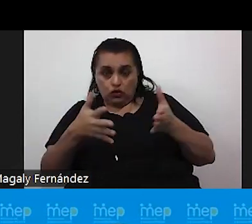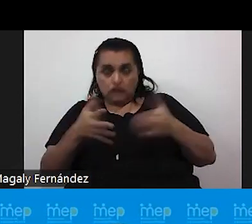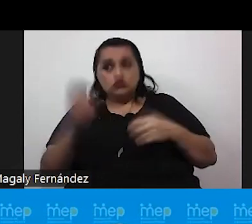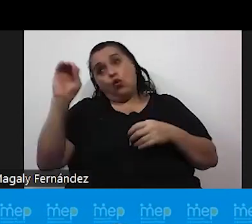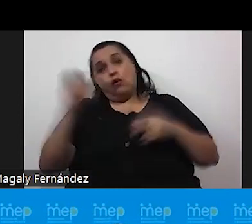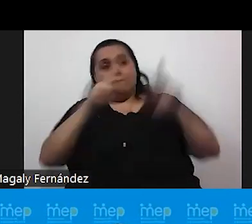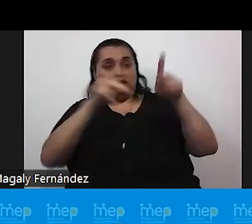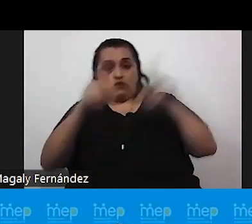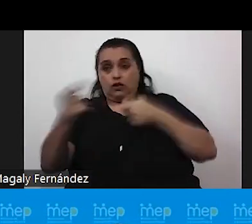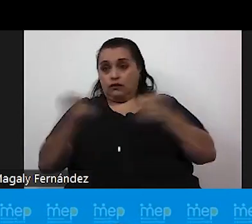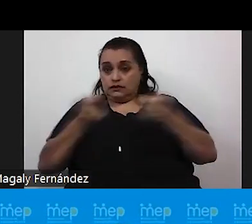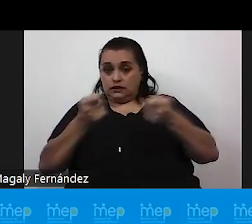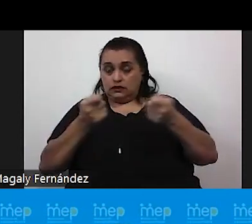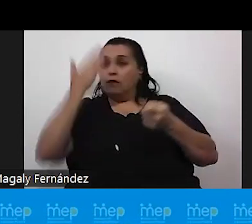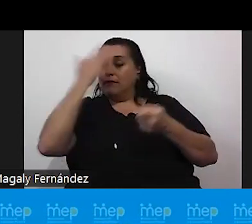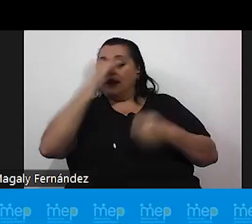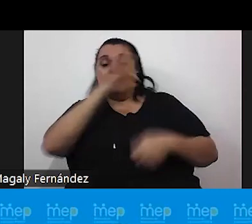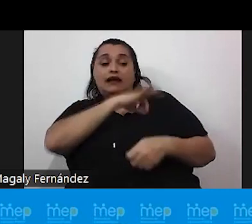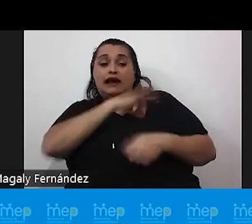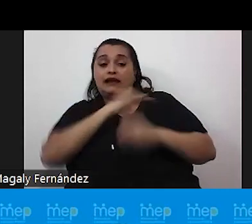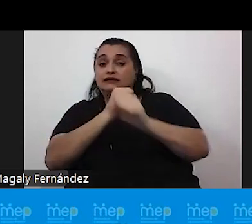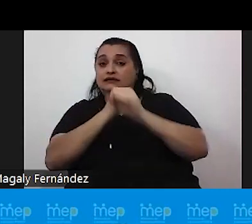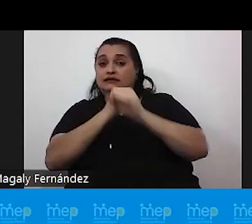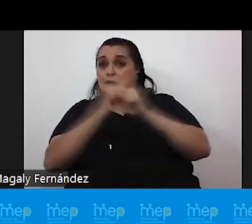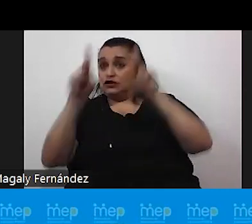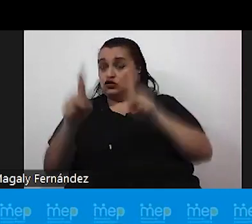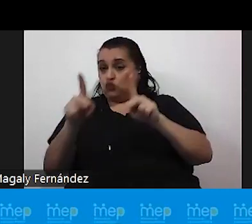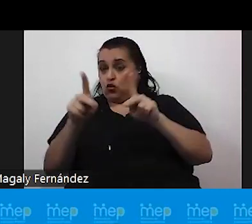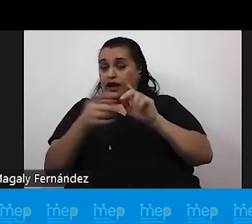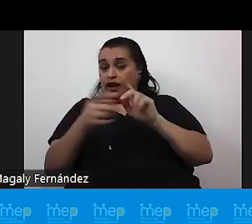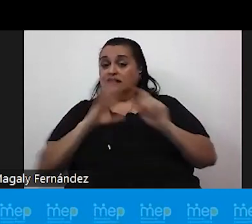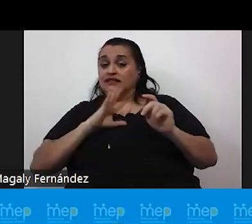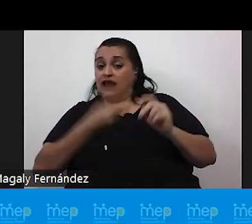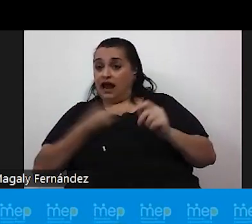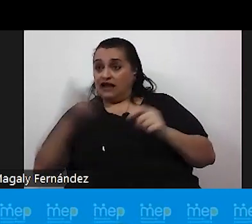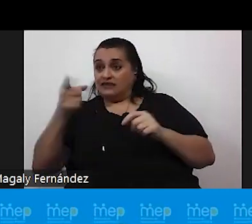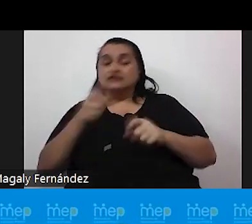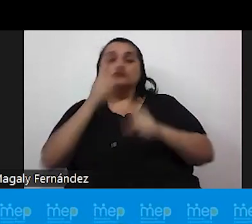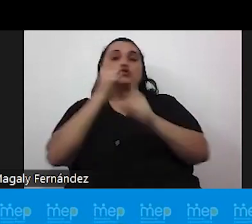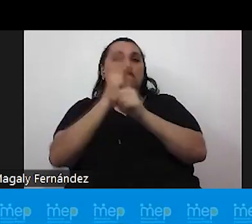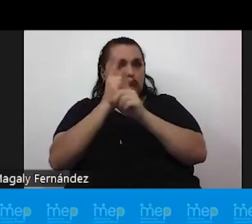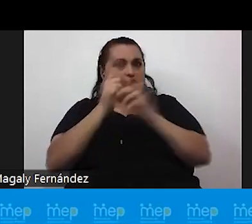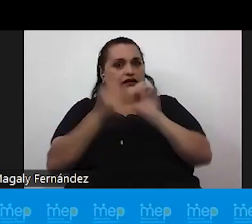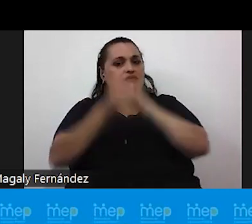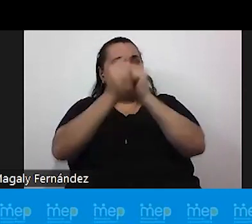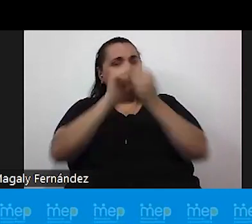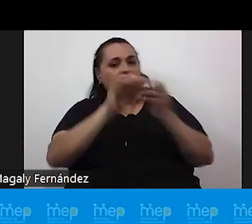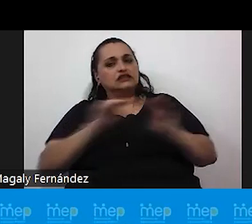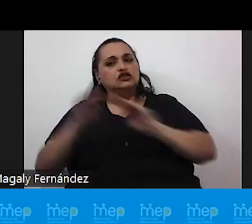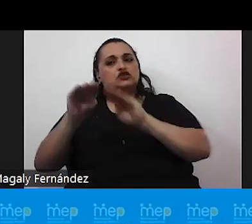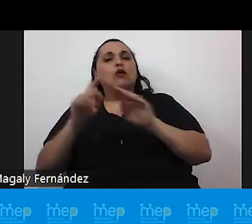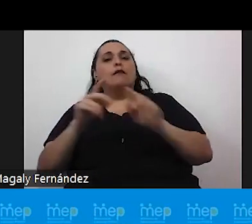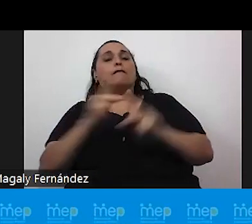administrativo para garantizar a la persona estudiante trans una adecuada transición de protección